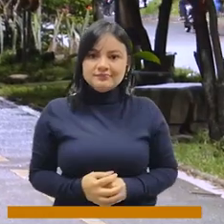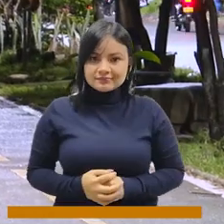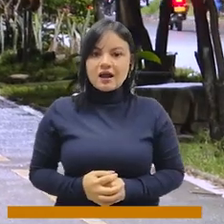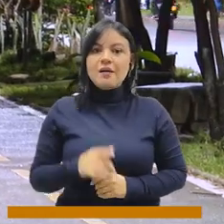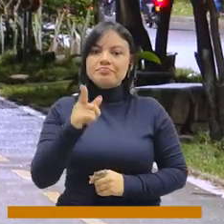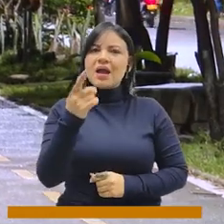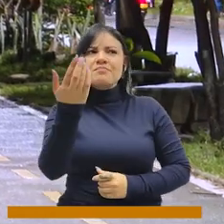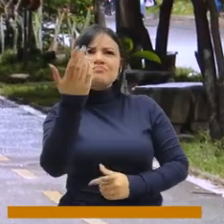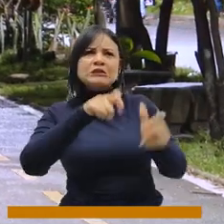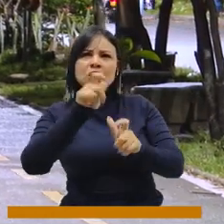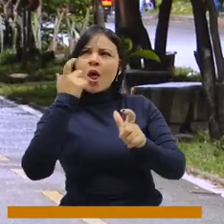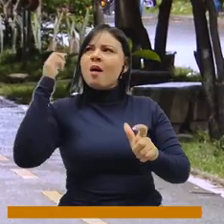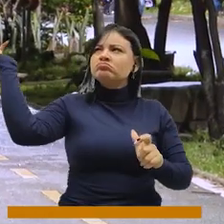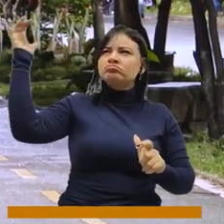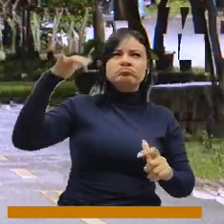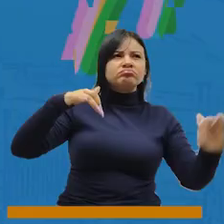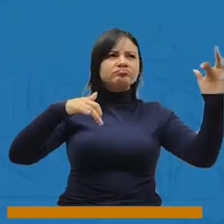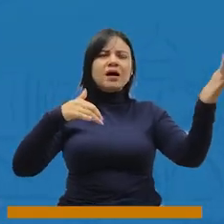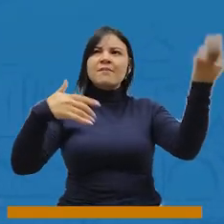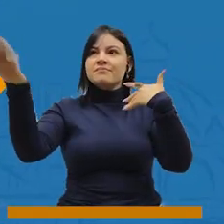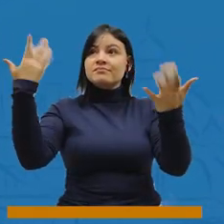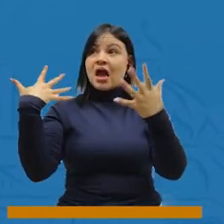esos visitantes que vienen de afuera del país.